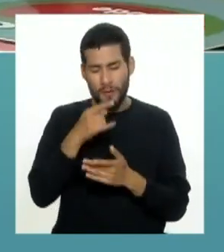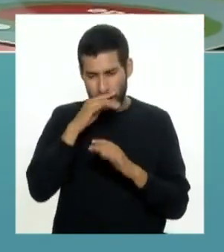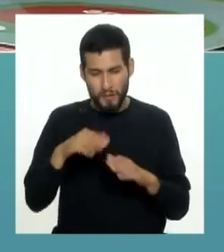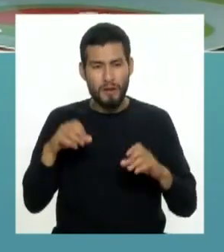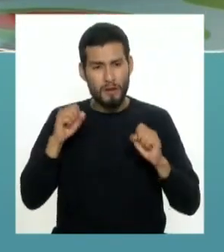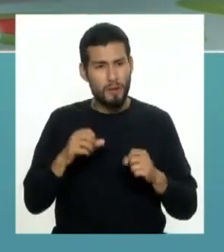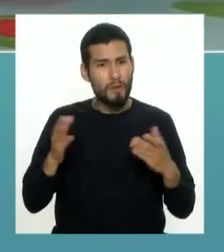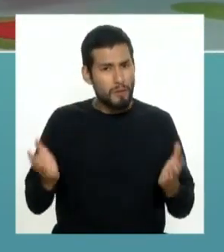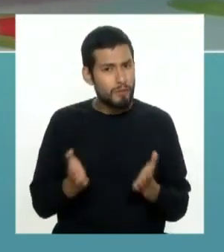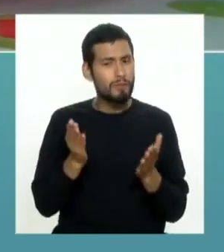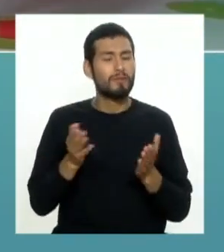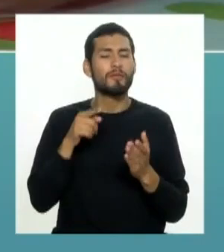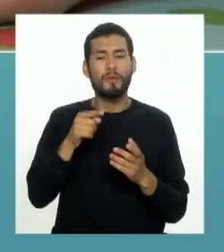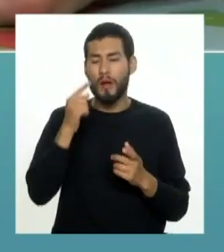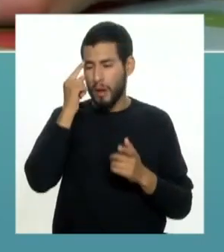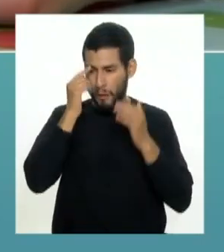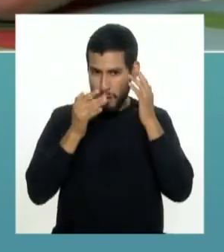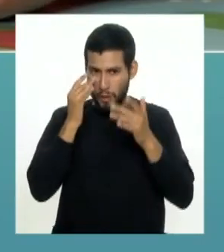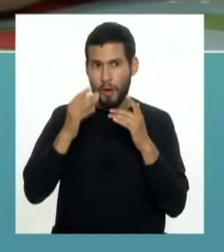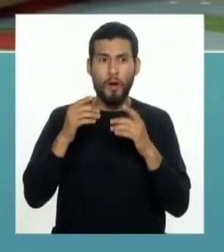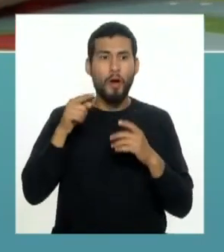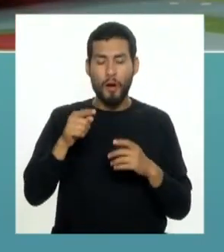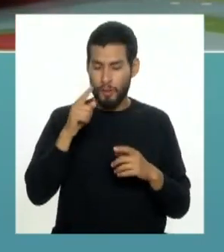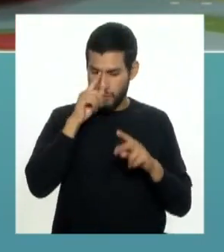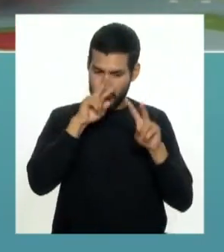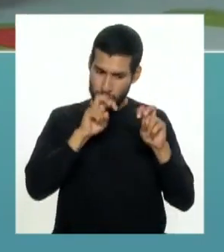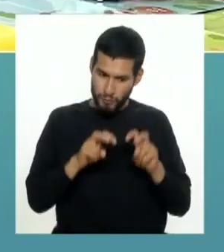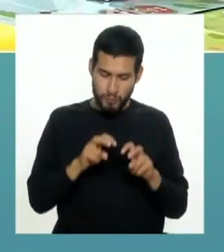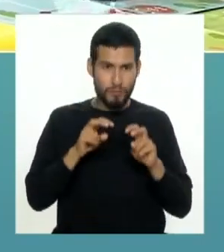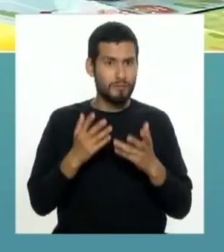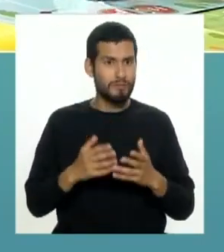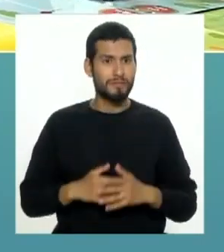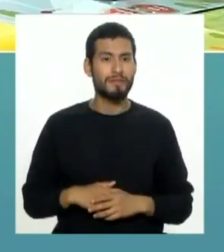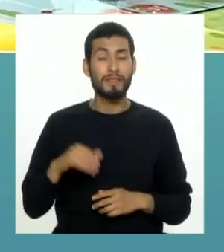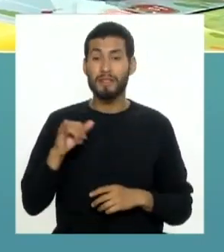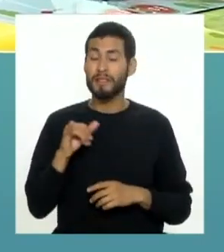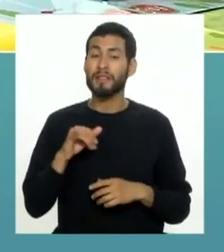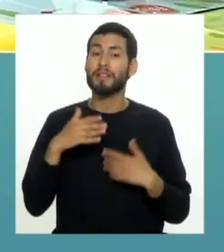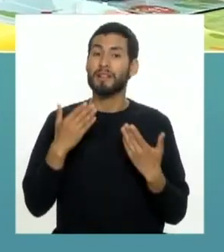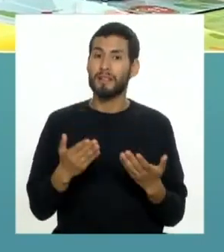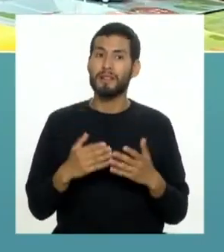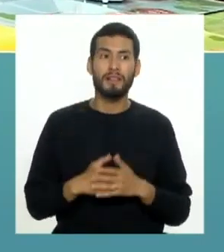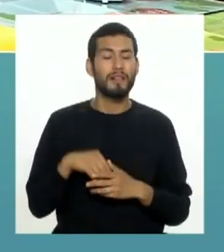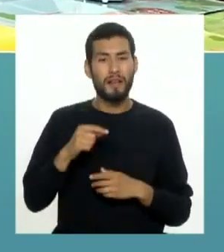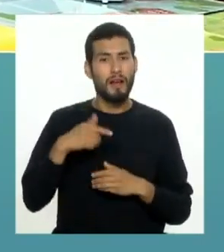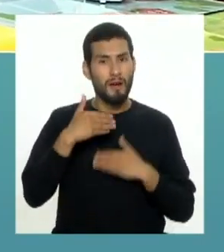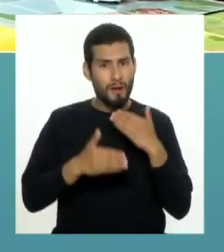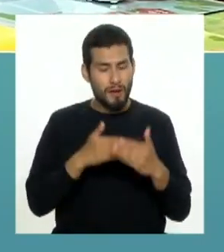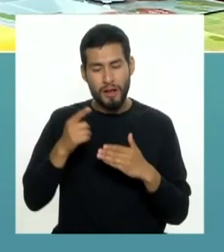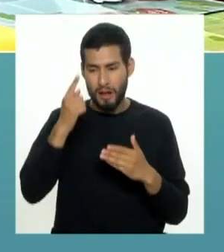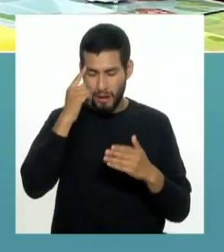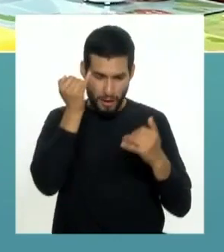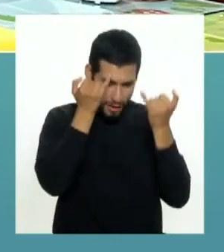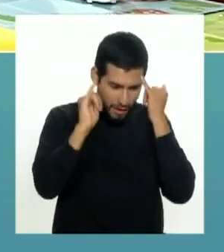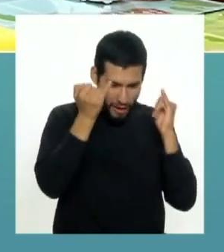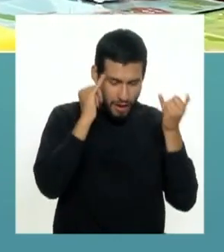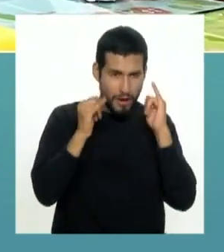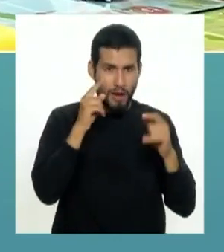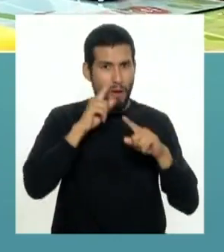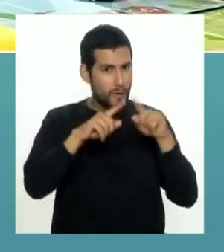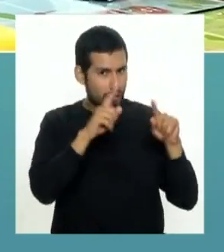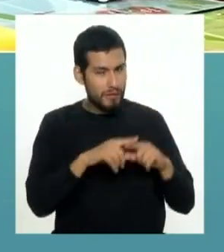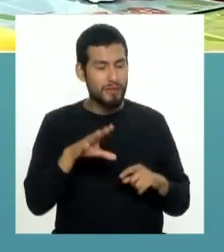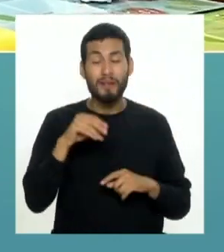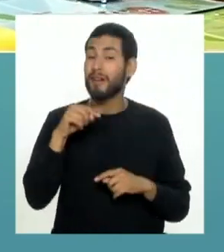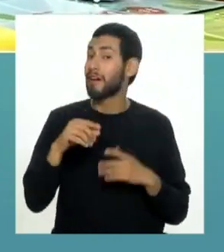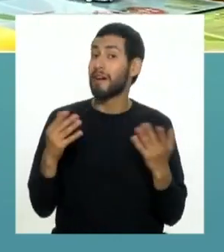a fomentar su pensamiento lógico y su razonamiento. De igual manera también a desarrollar su creatividad e imaginación